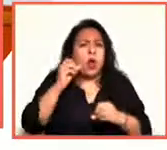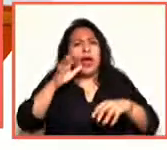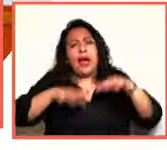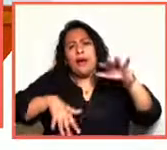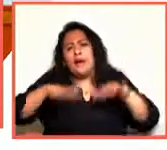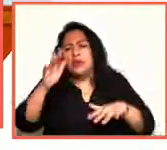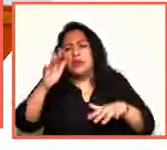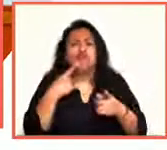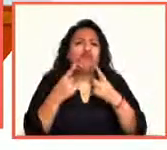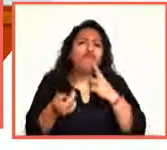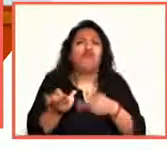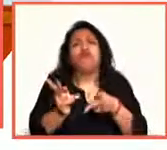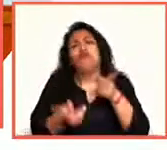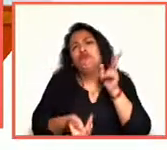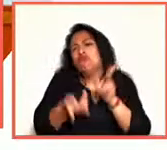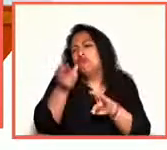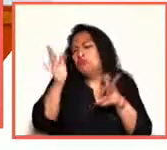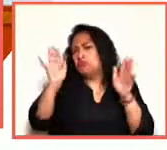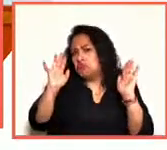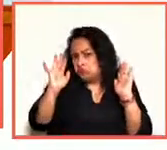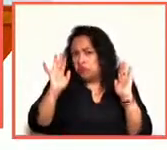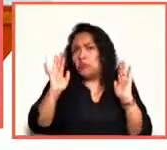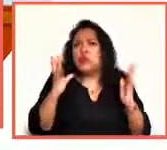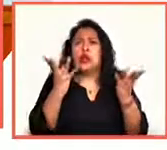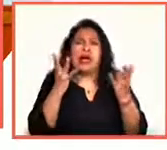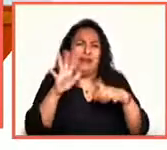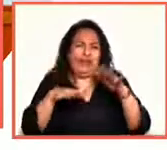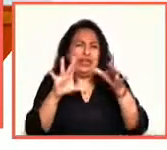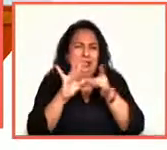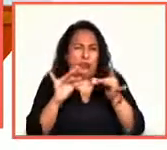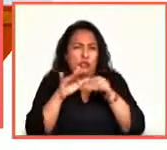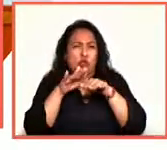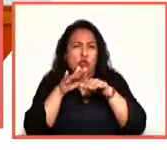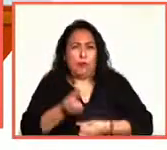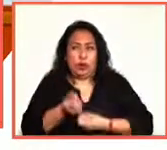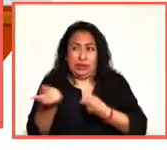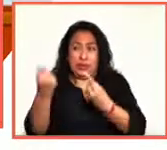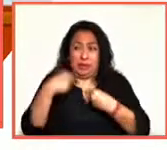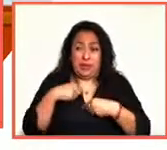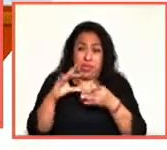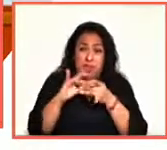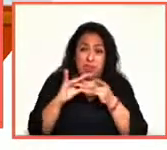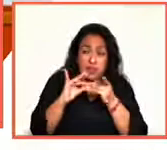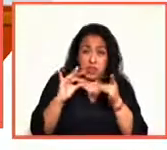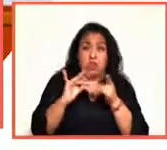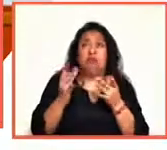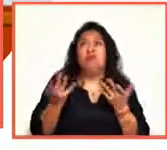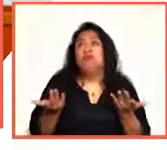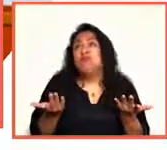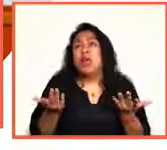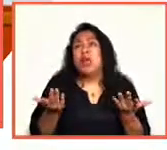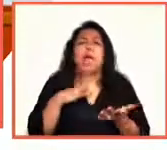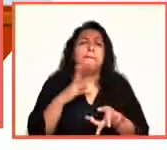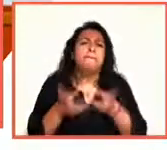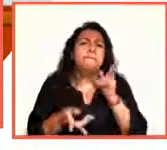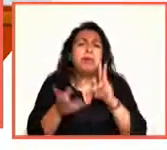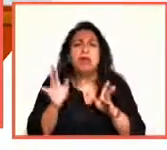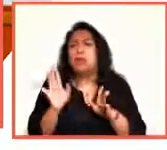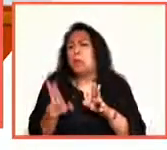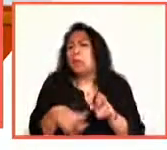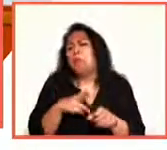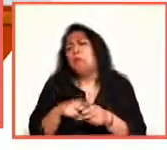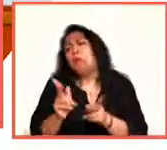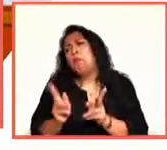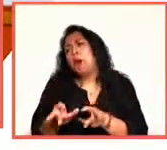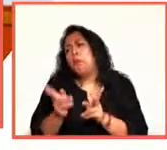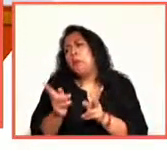conversación. Muchas de las explicaciones sobre poesía que yo he recibido las he recibido en pláticas informales, en tertulias,